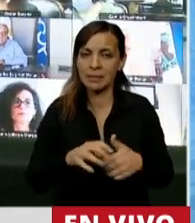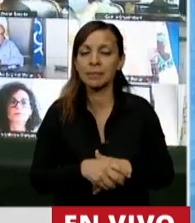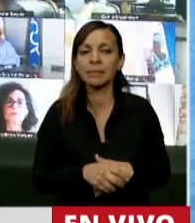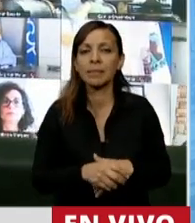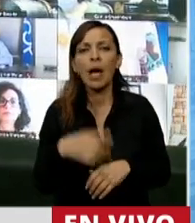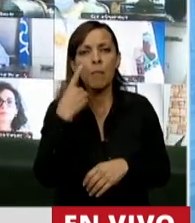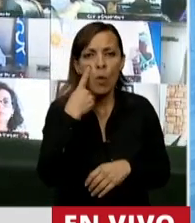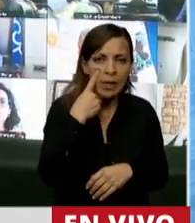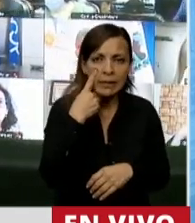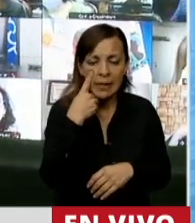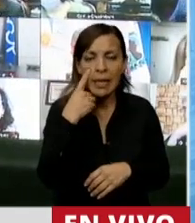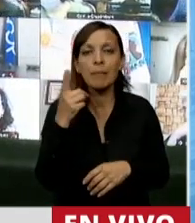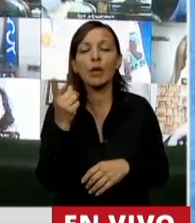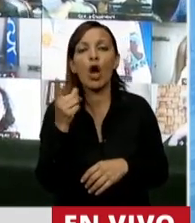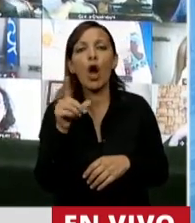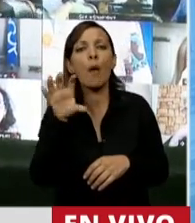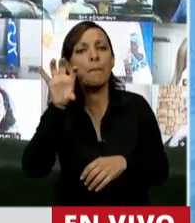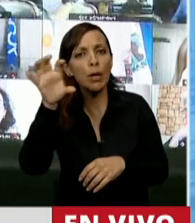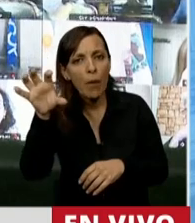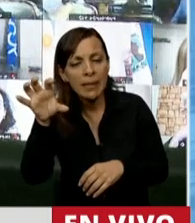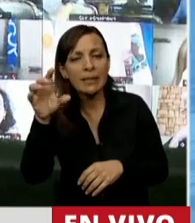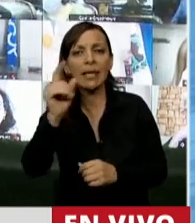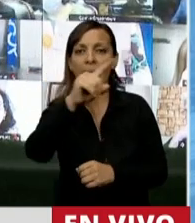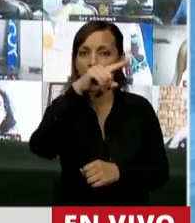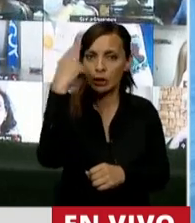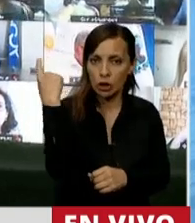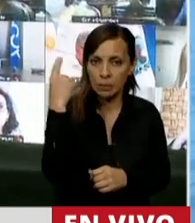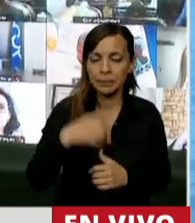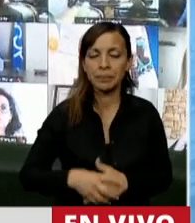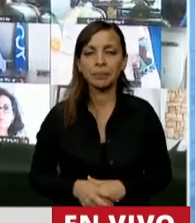desde los municipios, la legislatura y a nivel nacional?